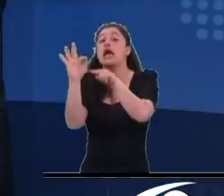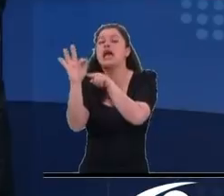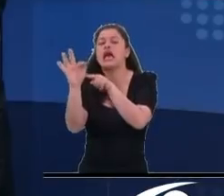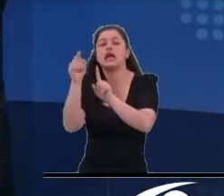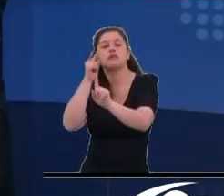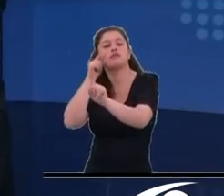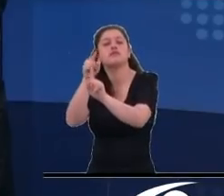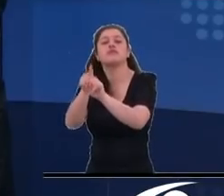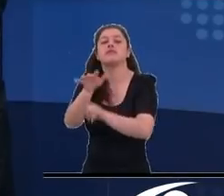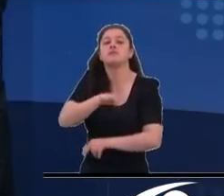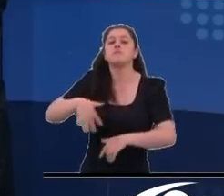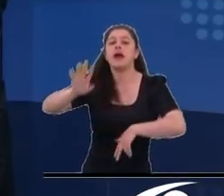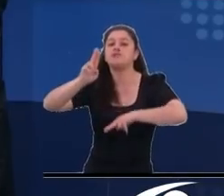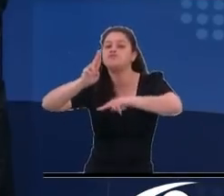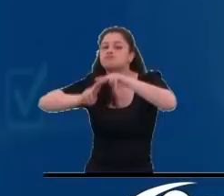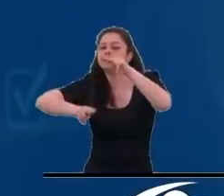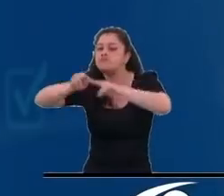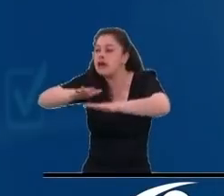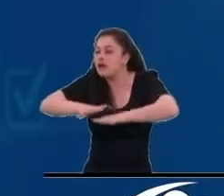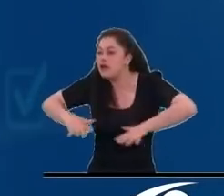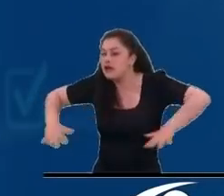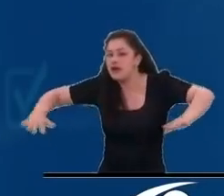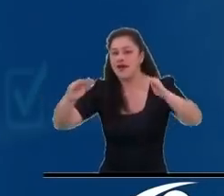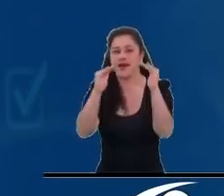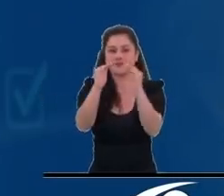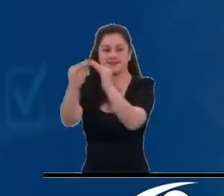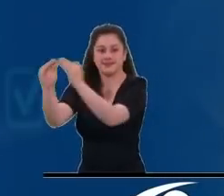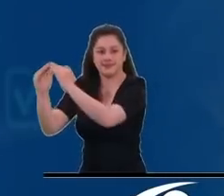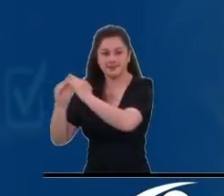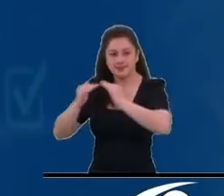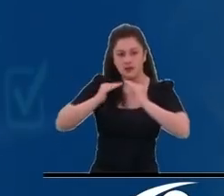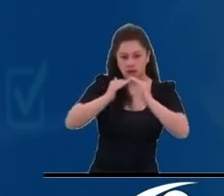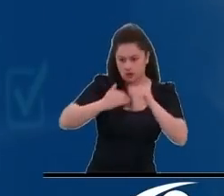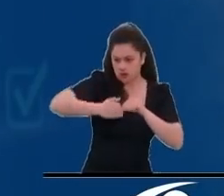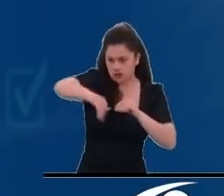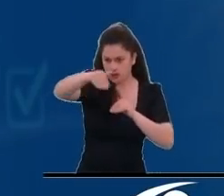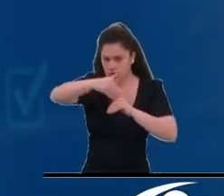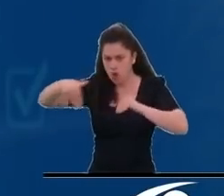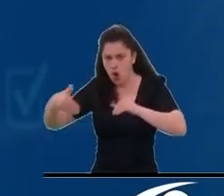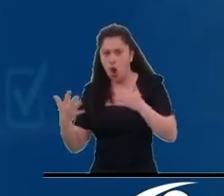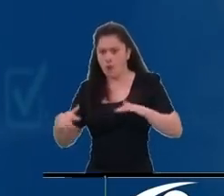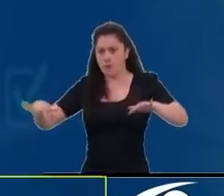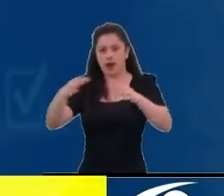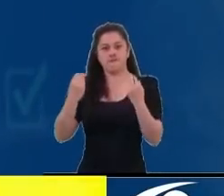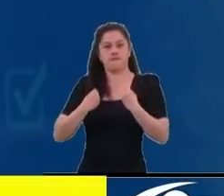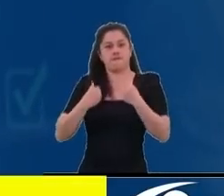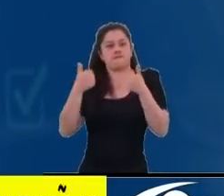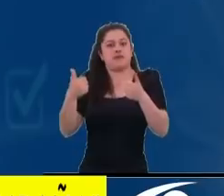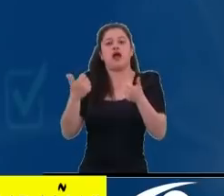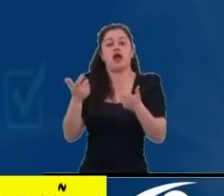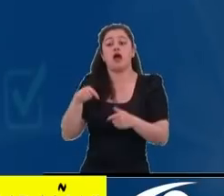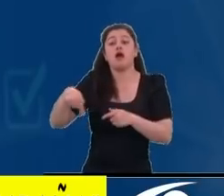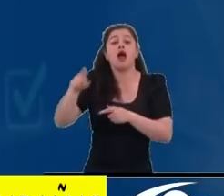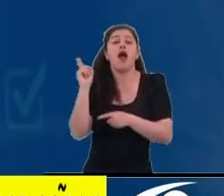sea el alcalde o el consejo, a hacer durante 14 años en cinco temas críticos.